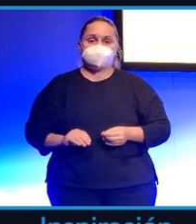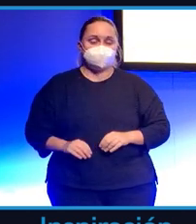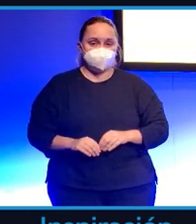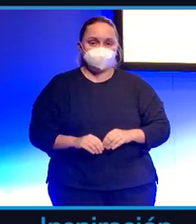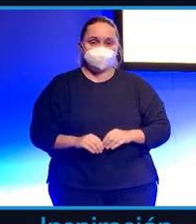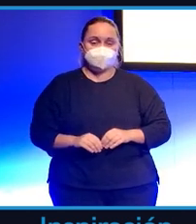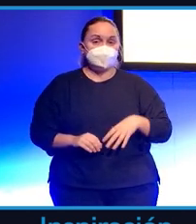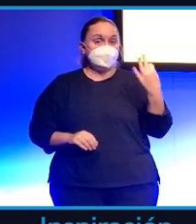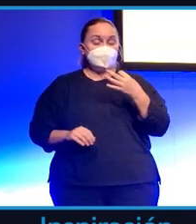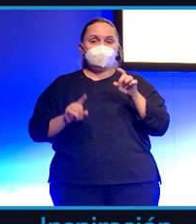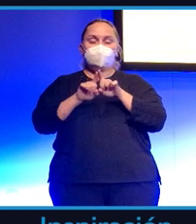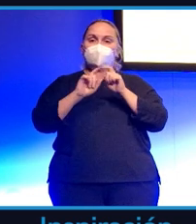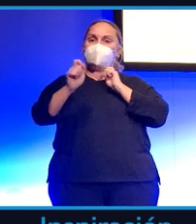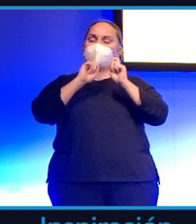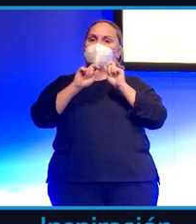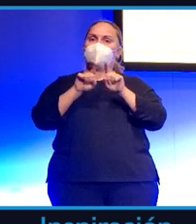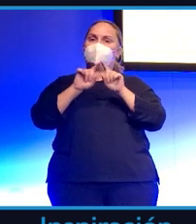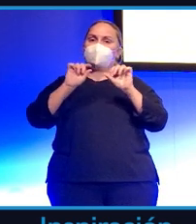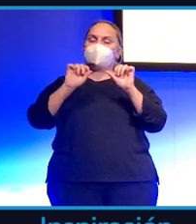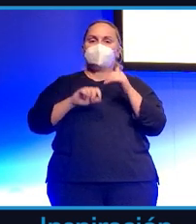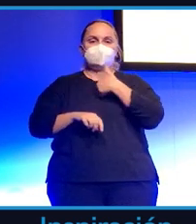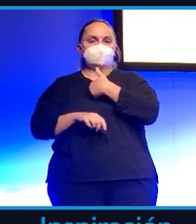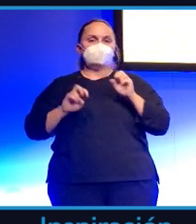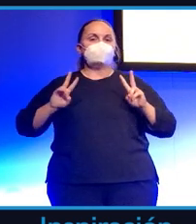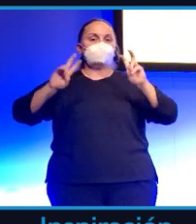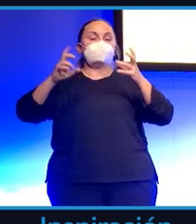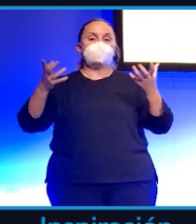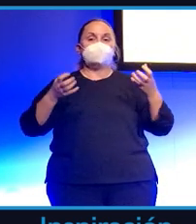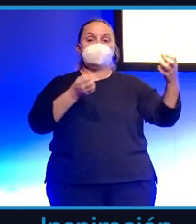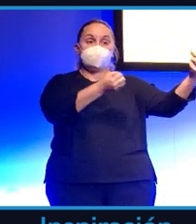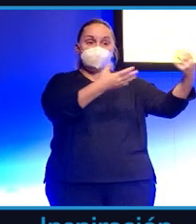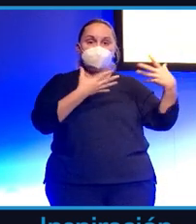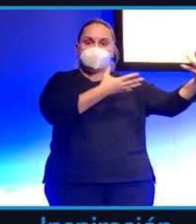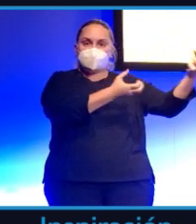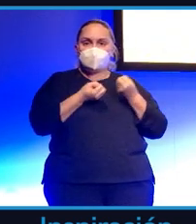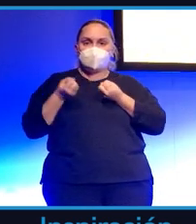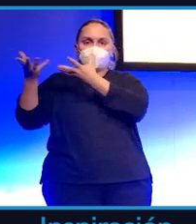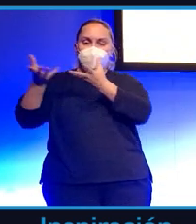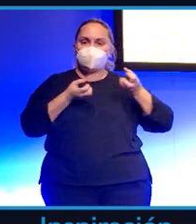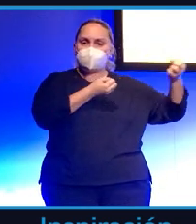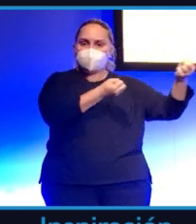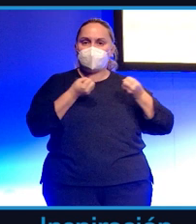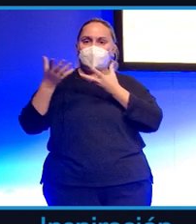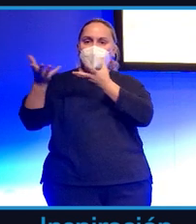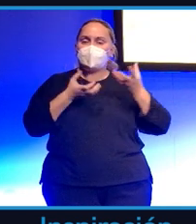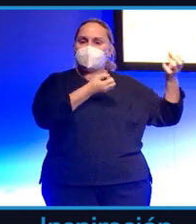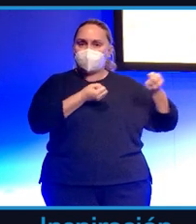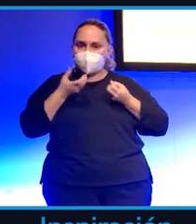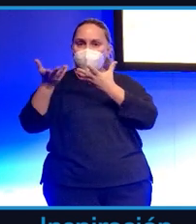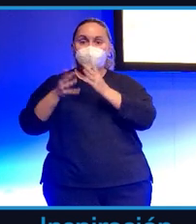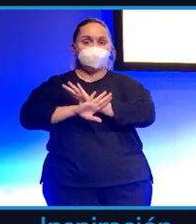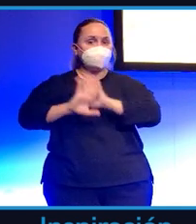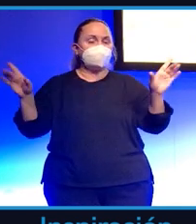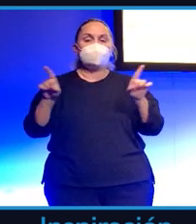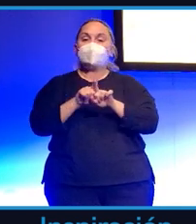y conocer su nuevo papel de distribuidor de la información. No solo distribuidor, digamos que es un solomillo